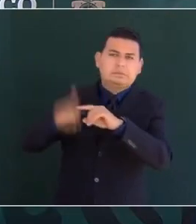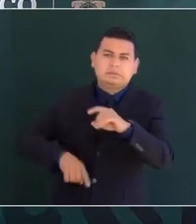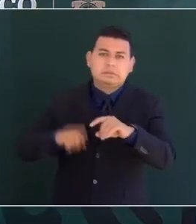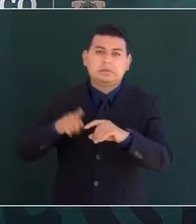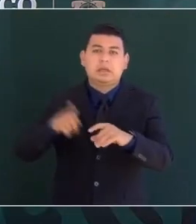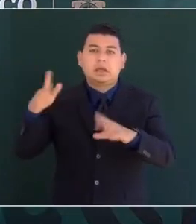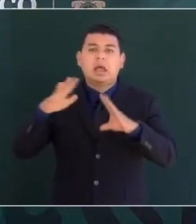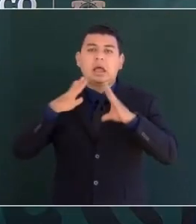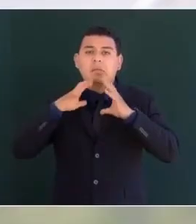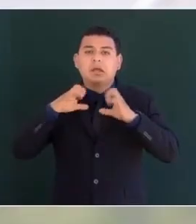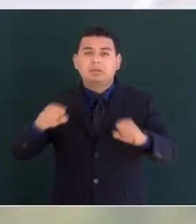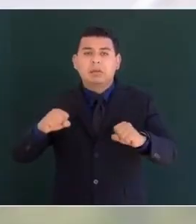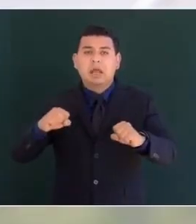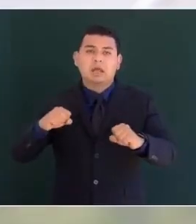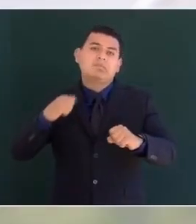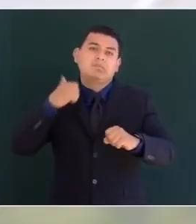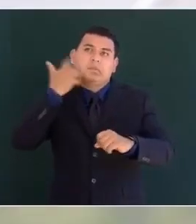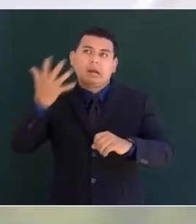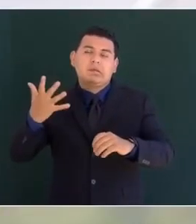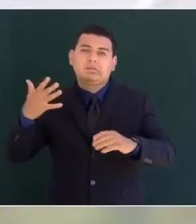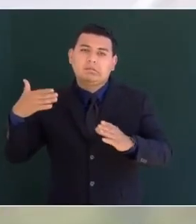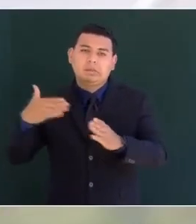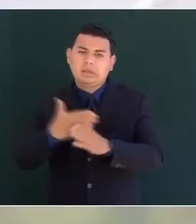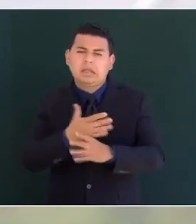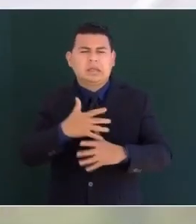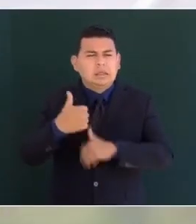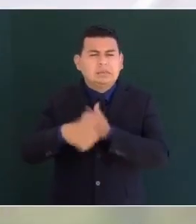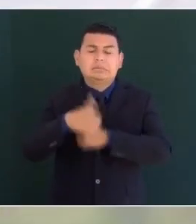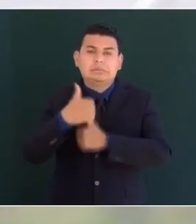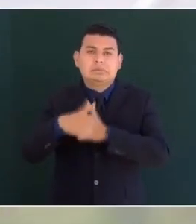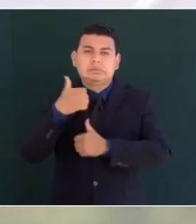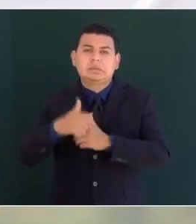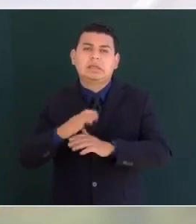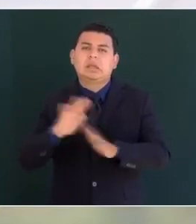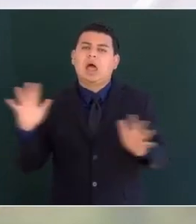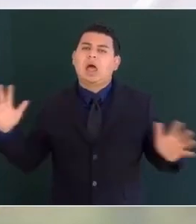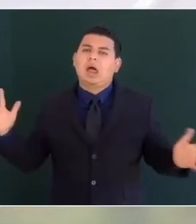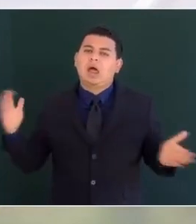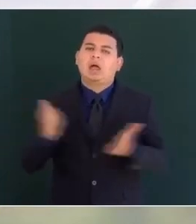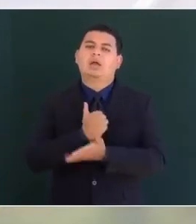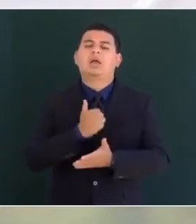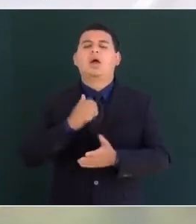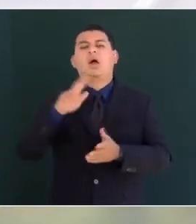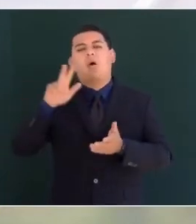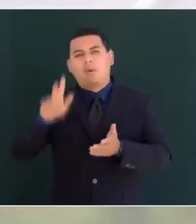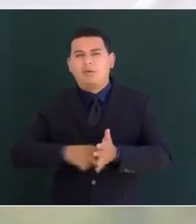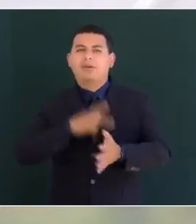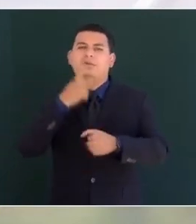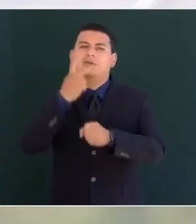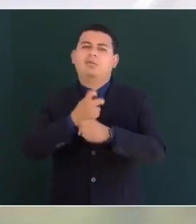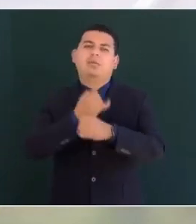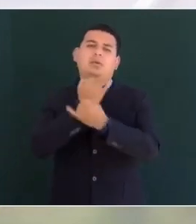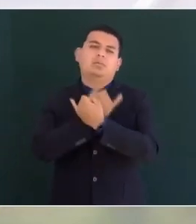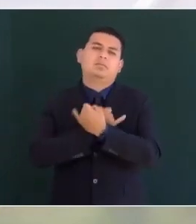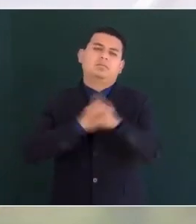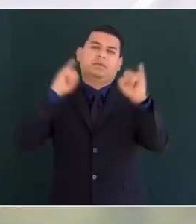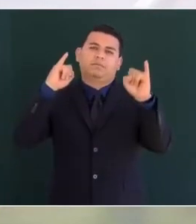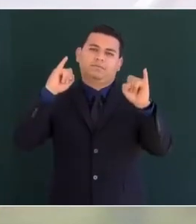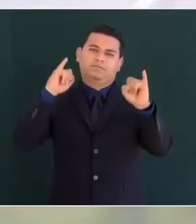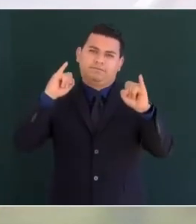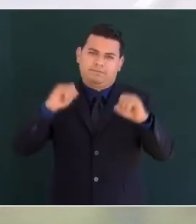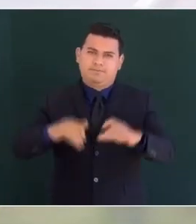Maximiliano de Habsburgo con lo que se logró la segunda independencia de México